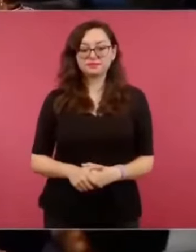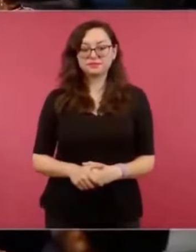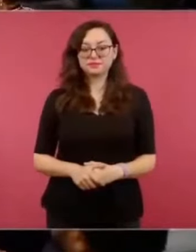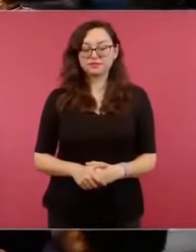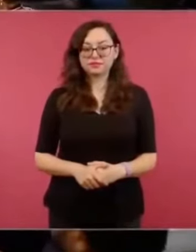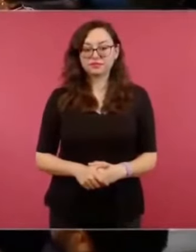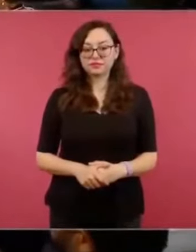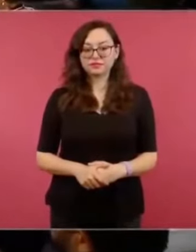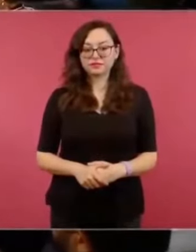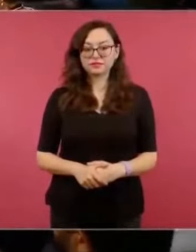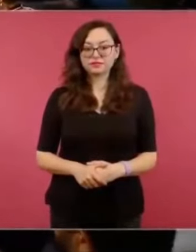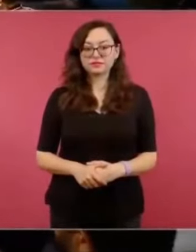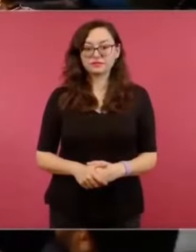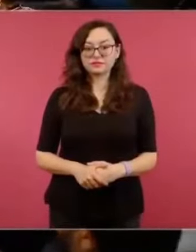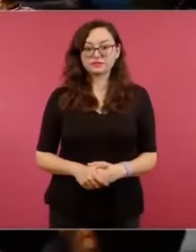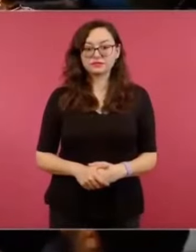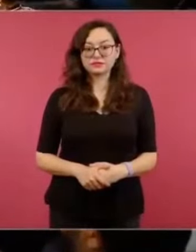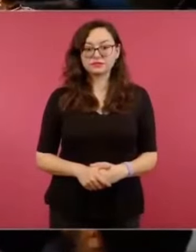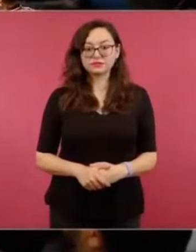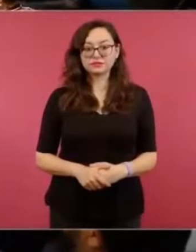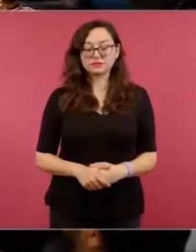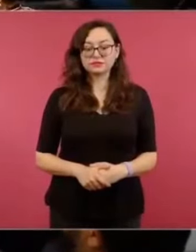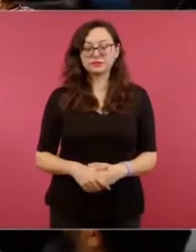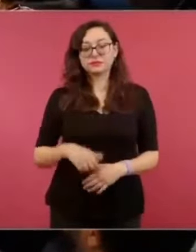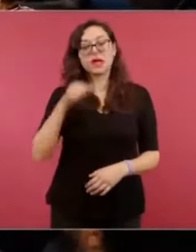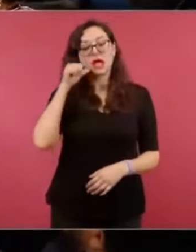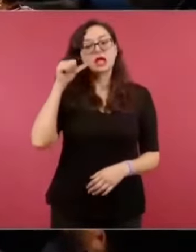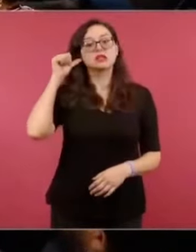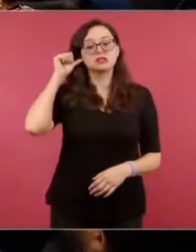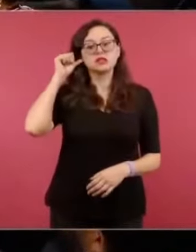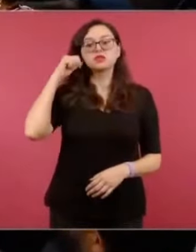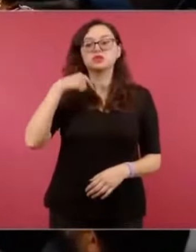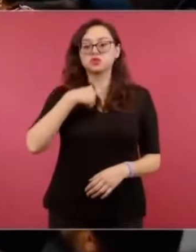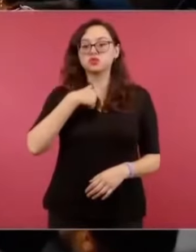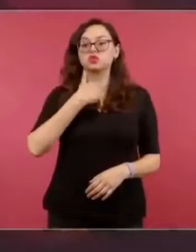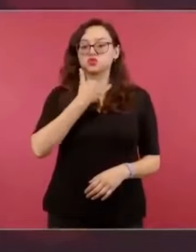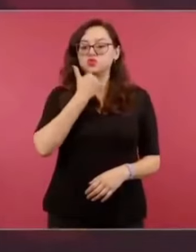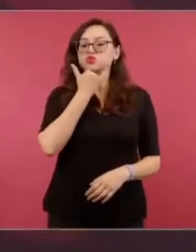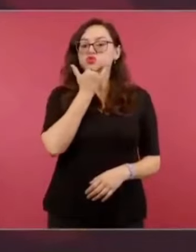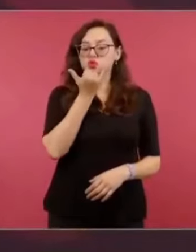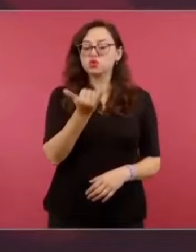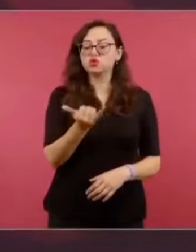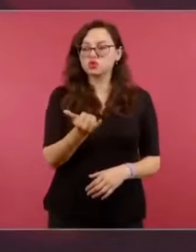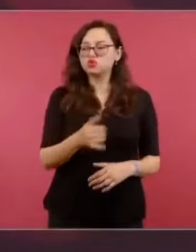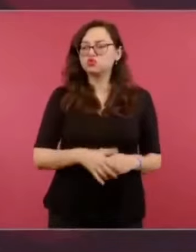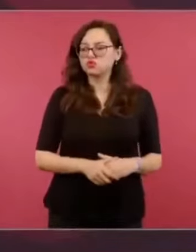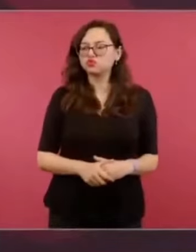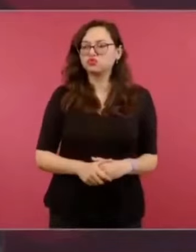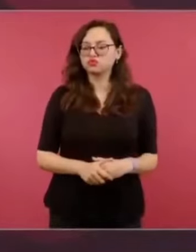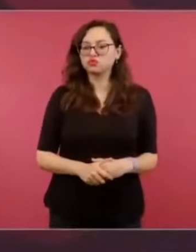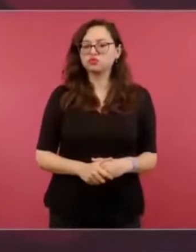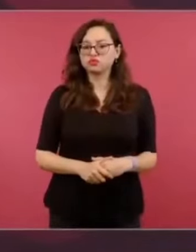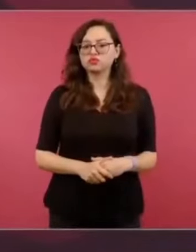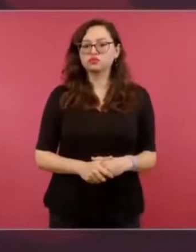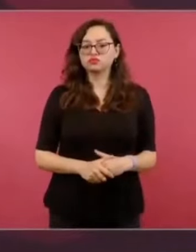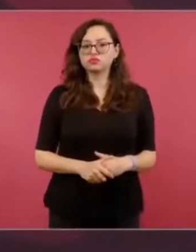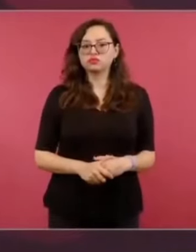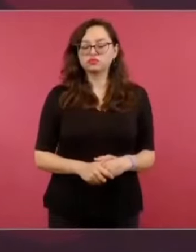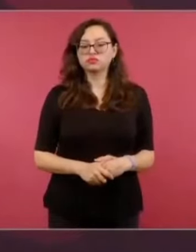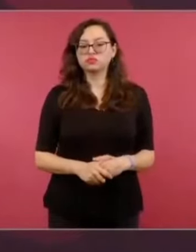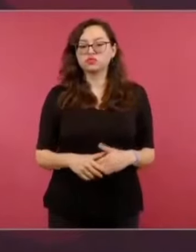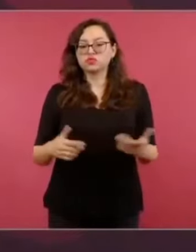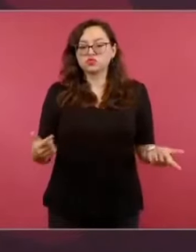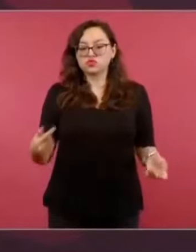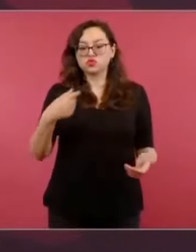lo dije ayer, me equivoqué, de que estaba su sueldo